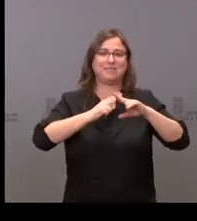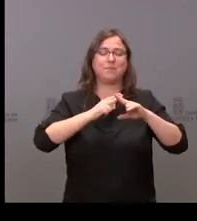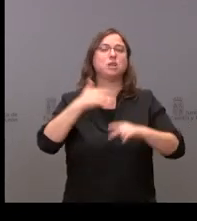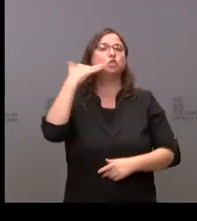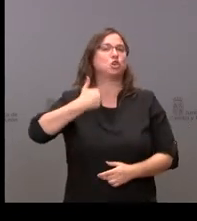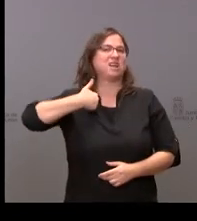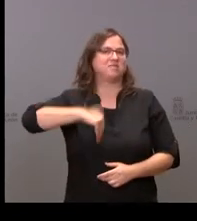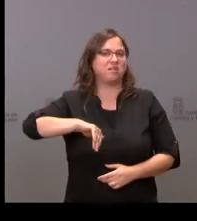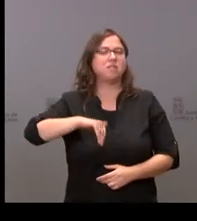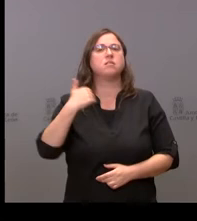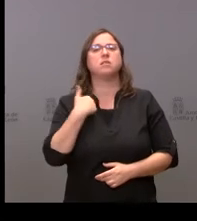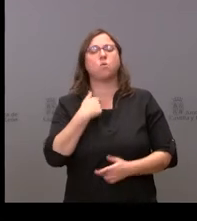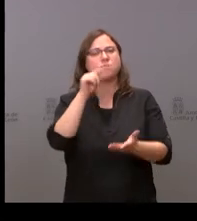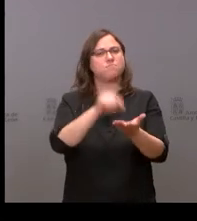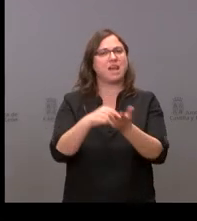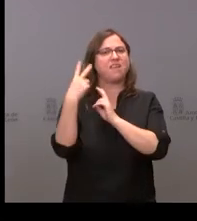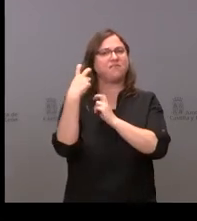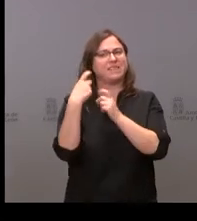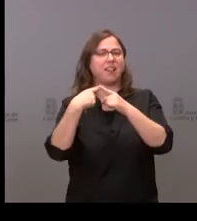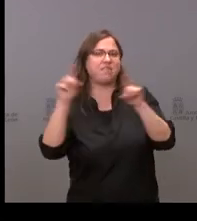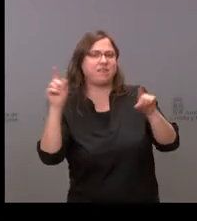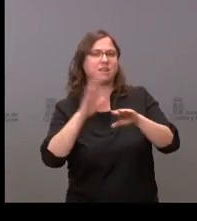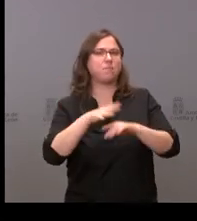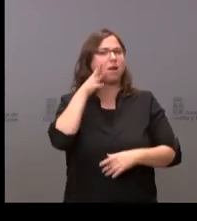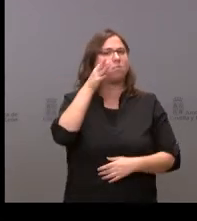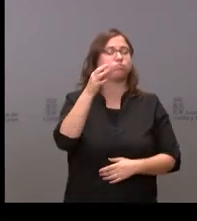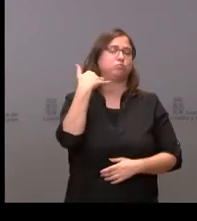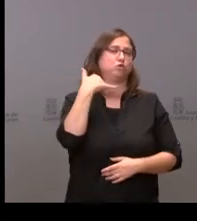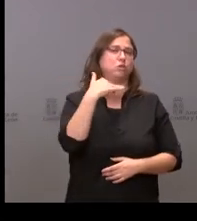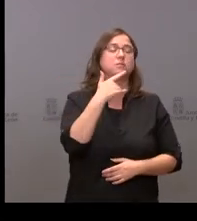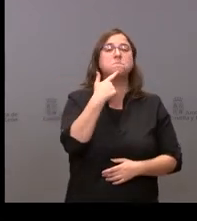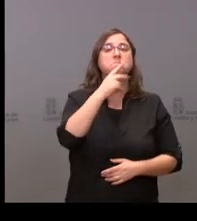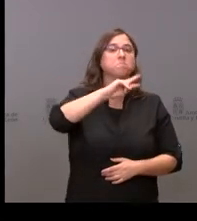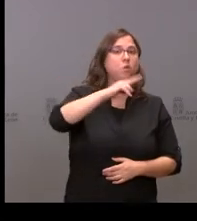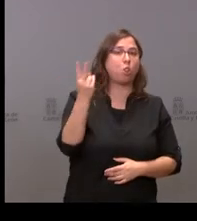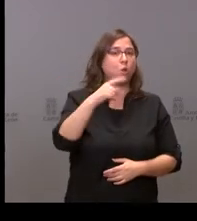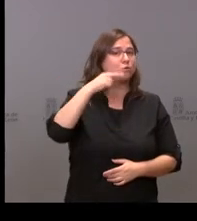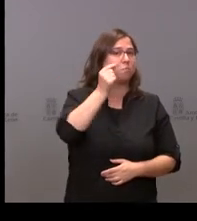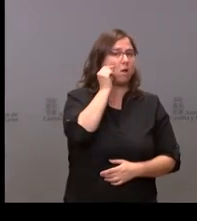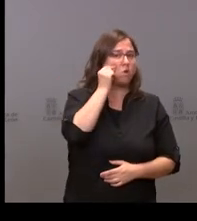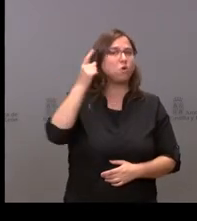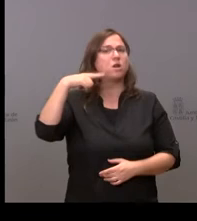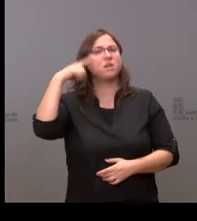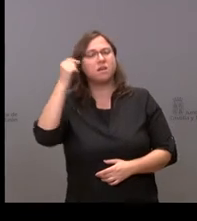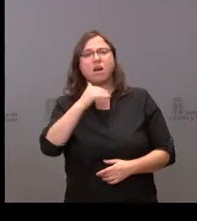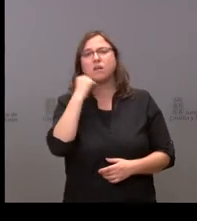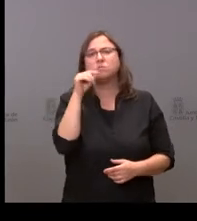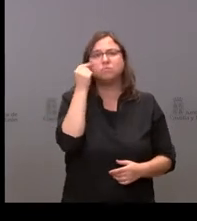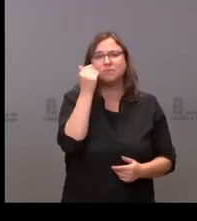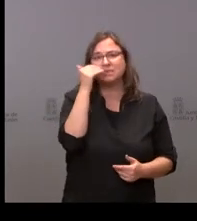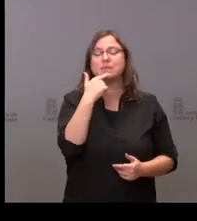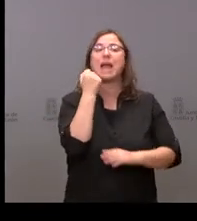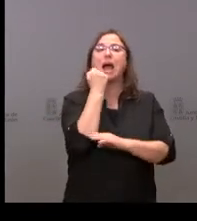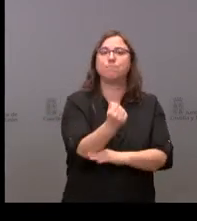reclama la fiscalidad diferenciada yo no sé si el presidente Mañuico y el vicepresidente IGA entiendo que ven y uno pero no sé si la